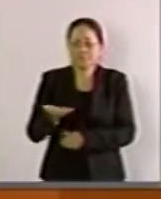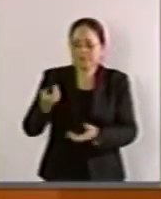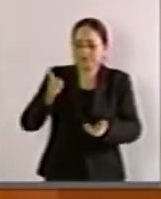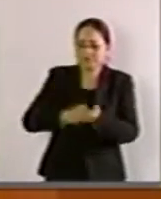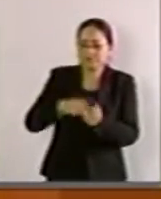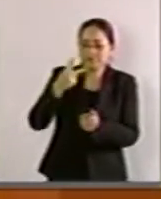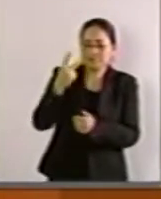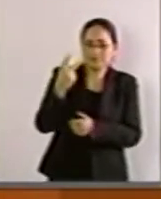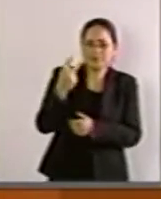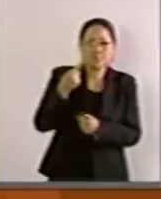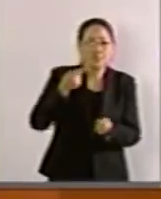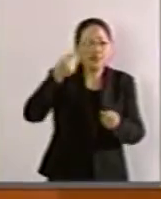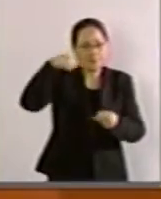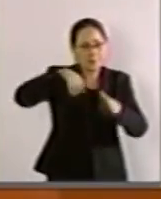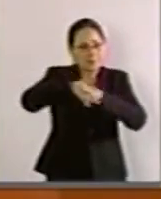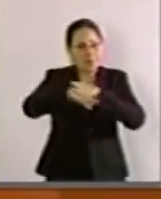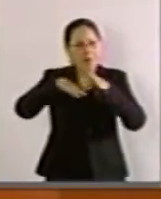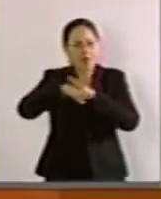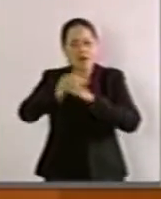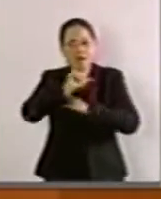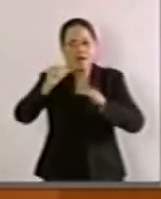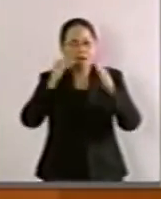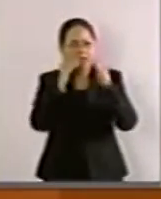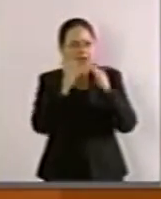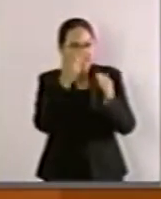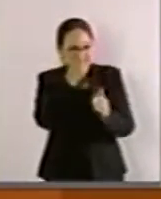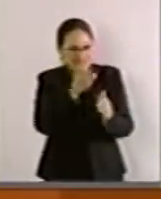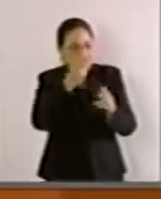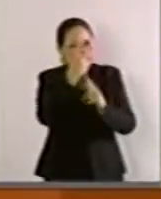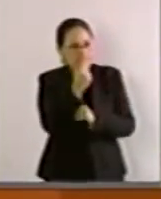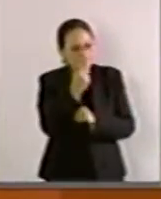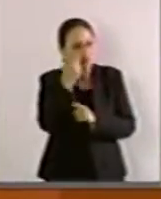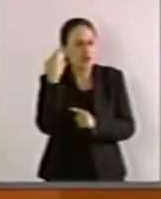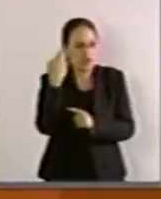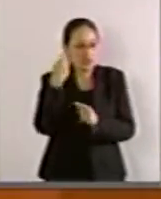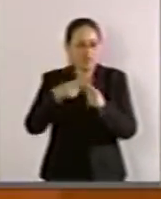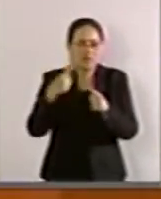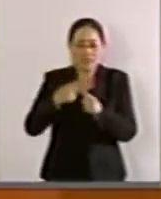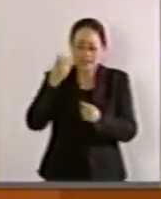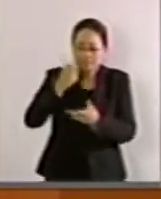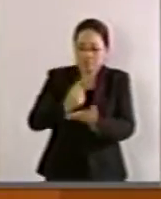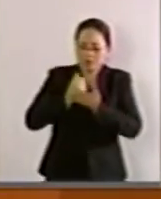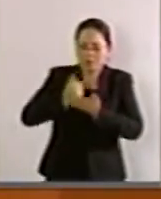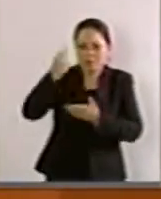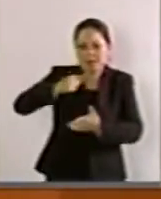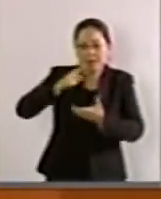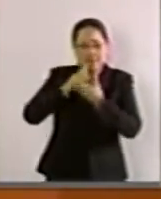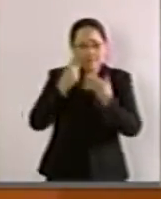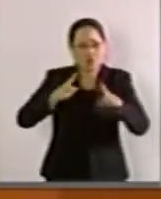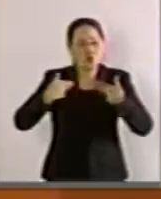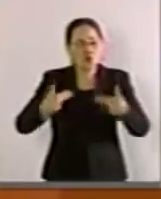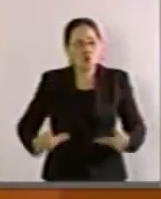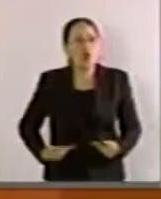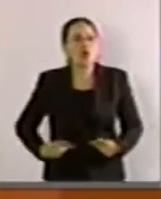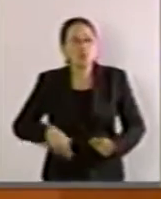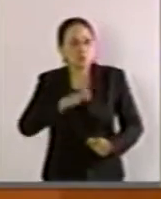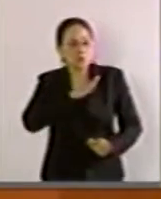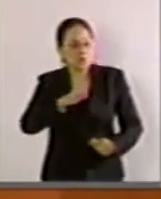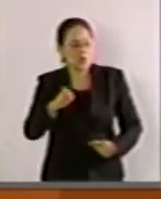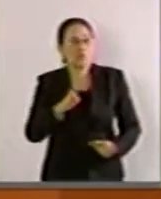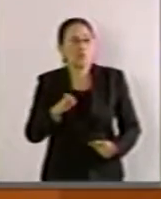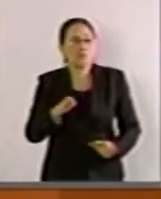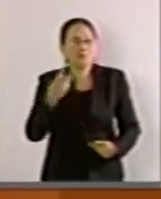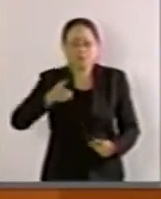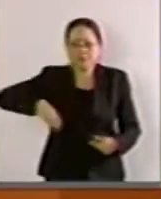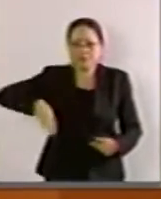con mayor penetración a los hogares deberían ser herramientas de desarrollo humano. Primero, en virtud de todo lo